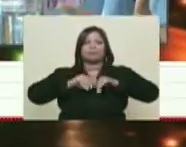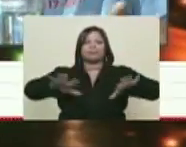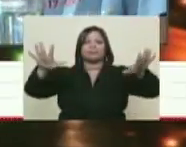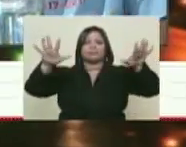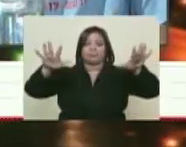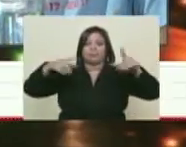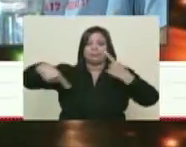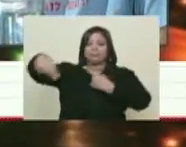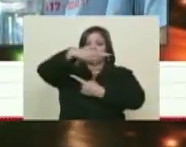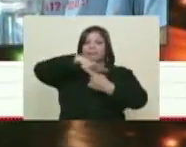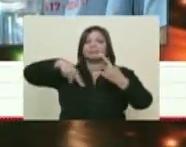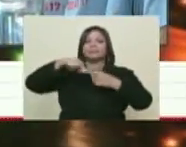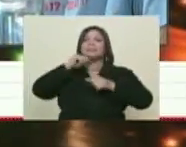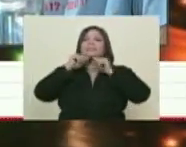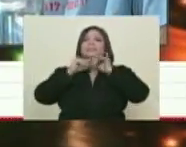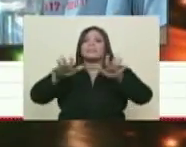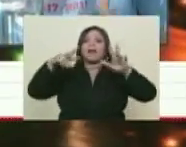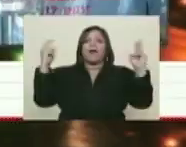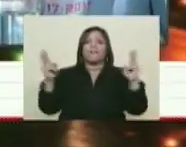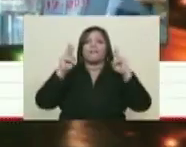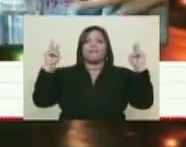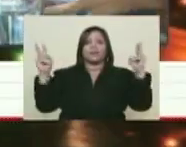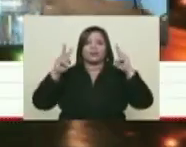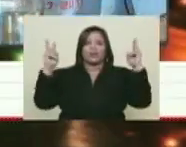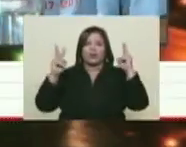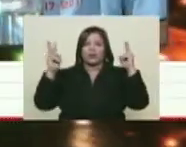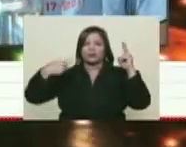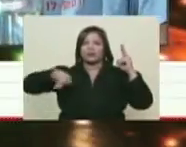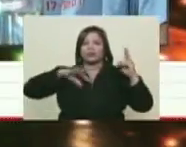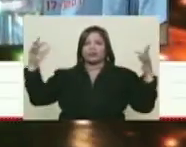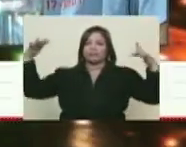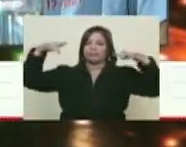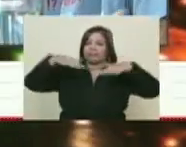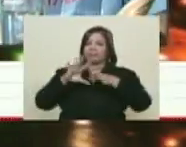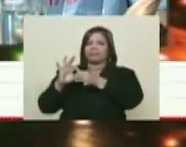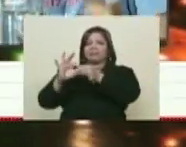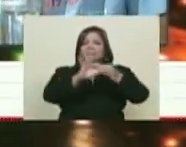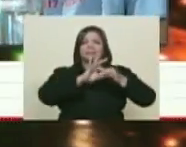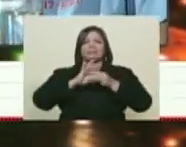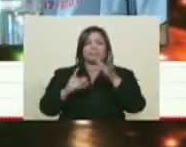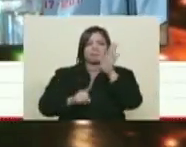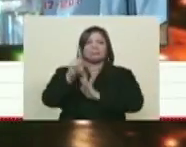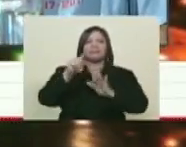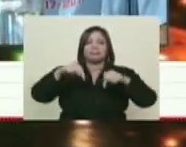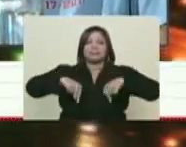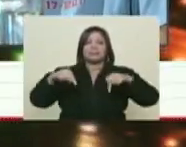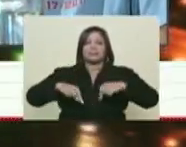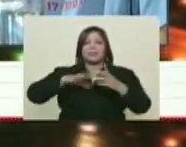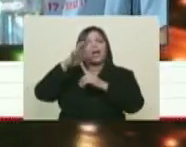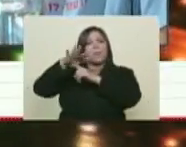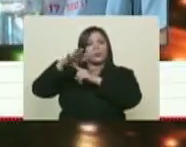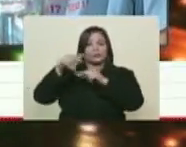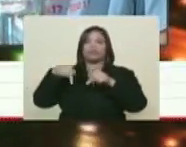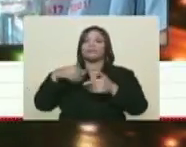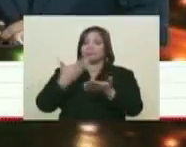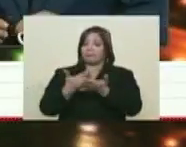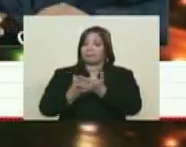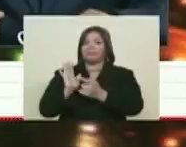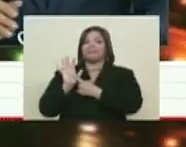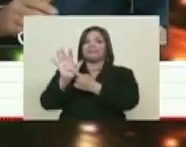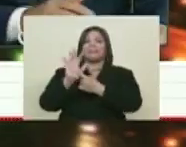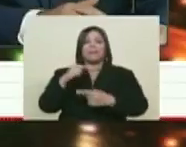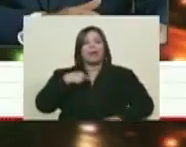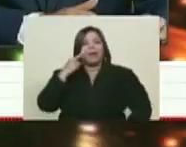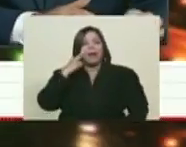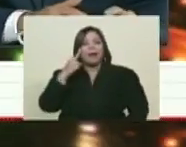este gran relato, que es un relato victorioso, nos congreguemos todos. Y parte de la intención de esta exposición es esa. Me llama la